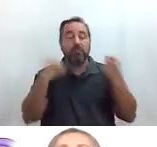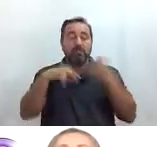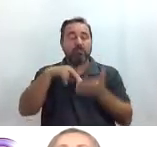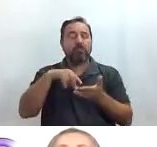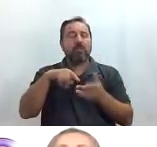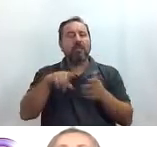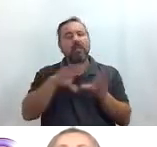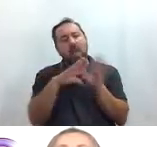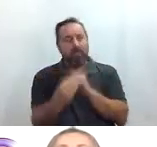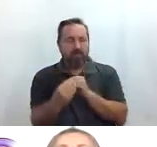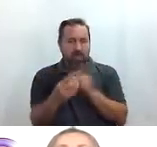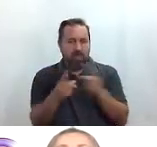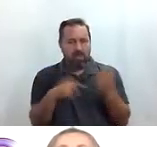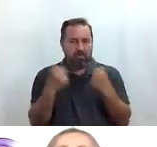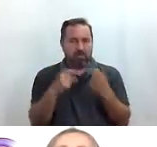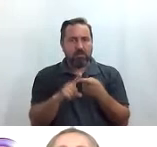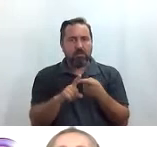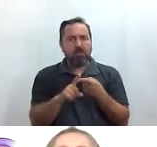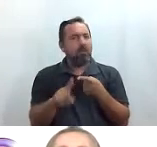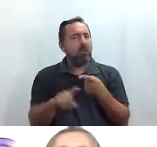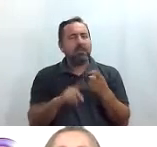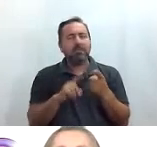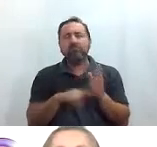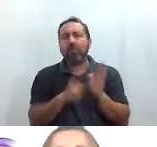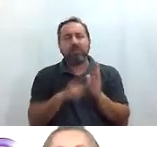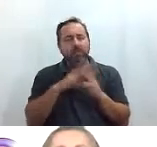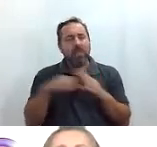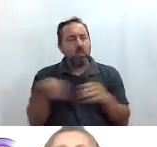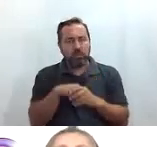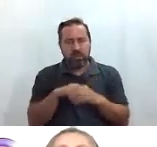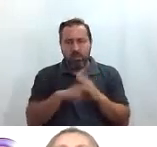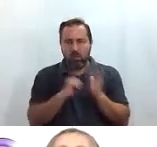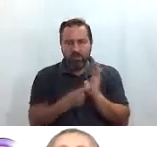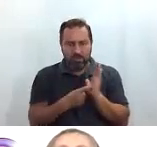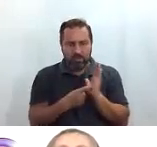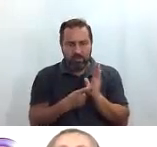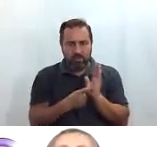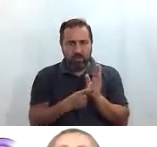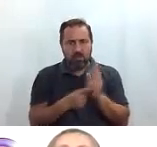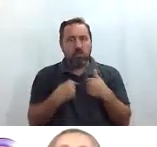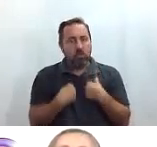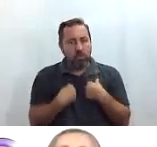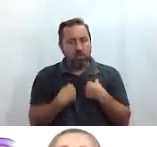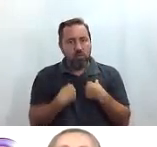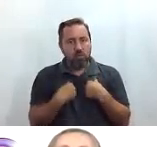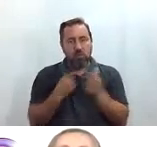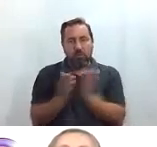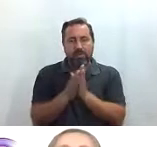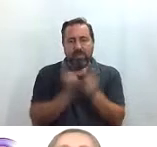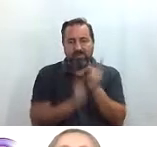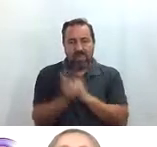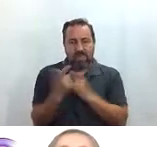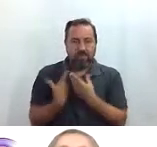adaptada pues a es totalmente inclusiva aquí estoy yo con uno de los compis de viaje